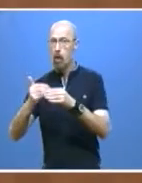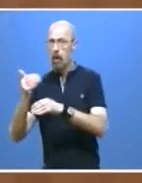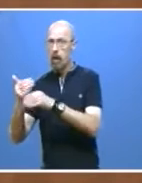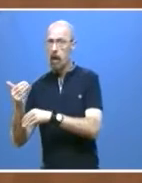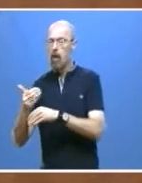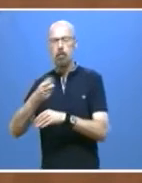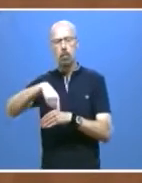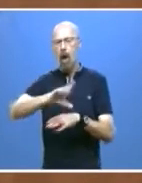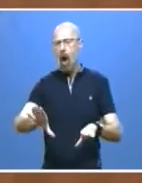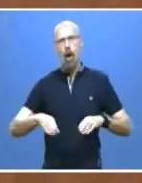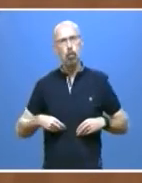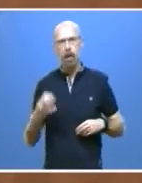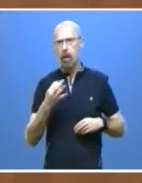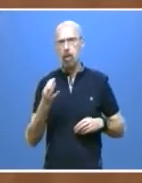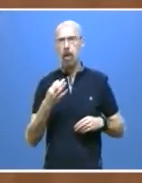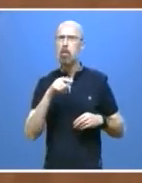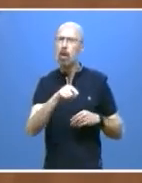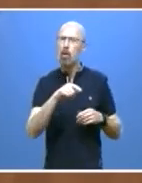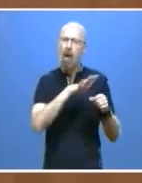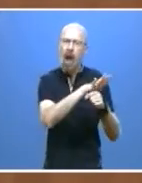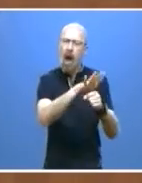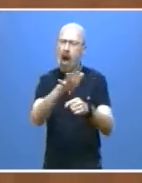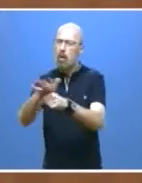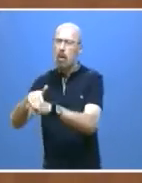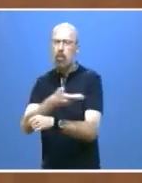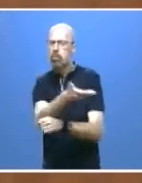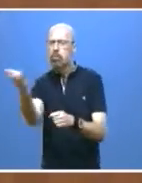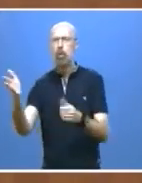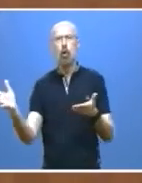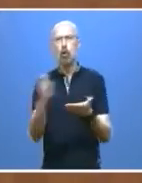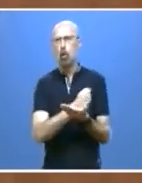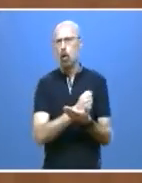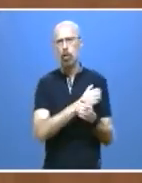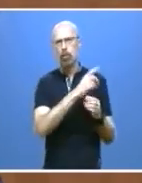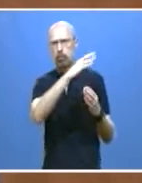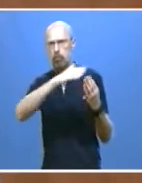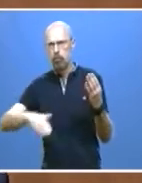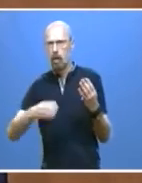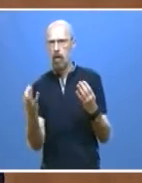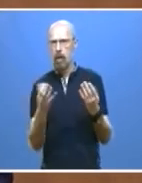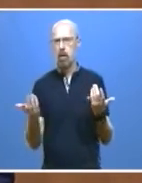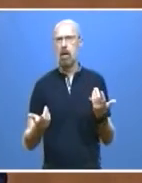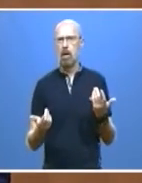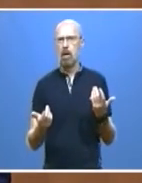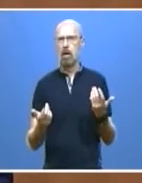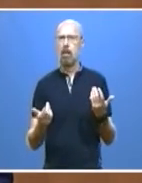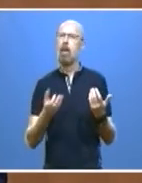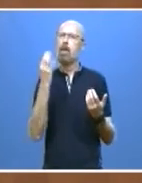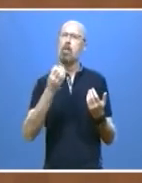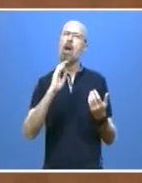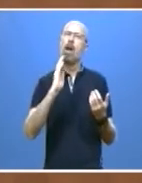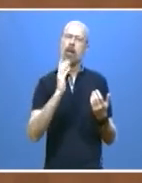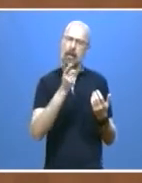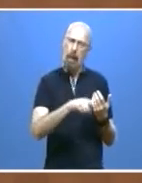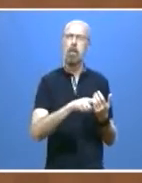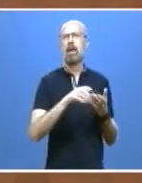todos los ámbitos de la sociedad y debe abarcar como no puede ser de otra manera en primer lugar a nuestros servicios públicos.